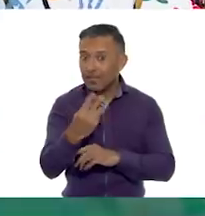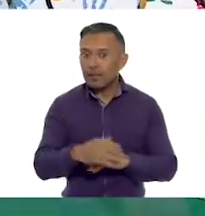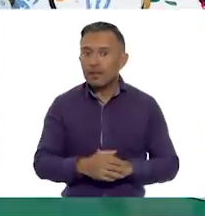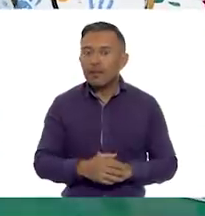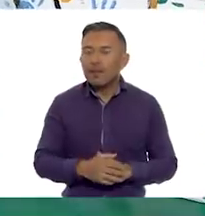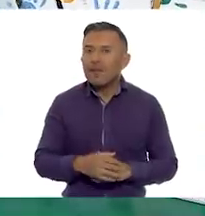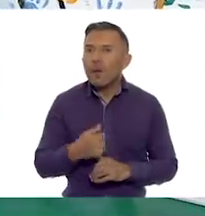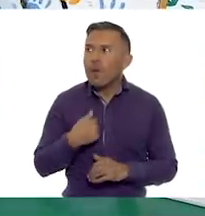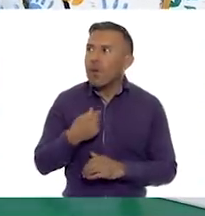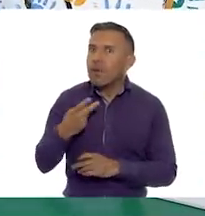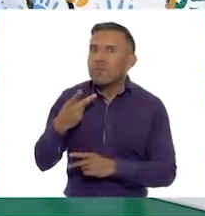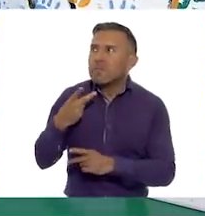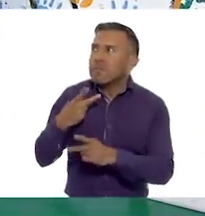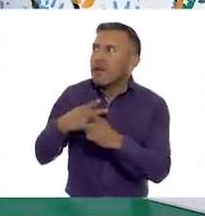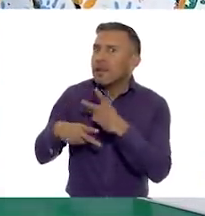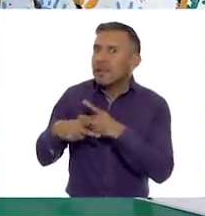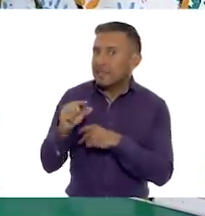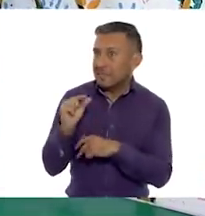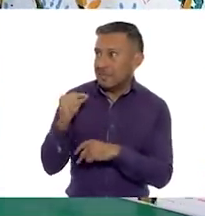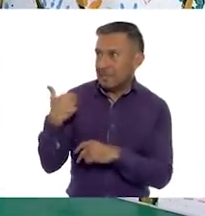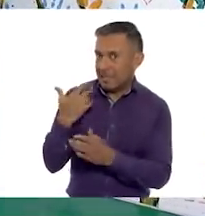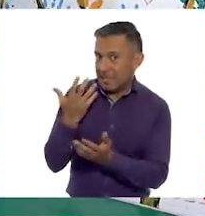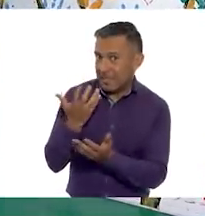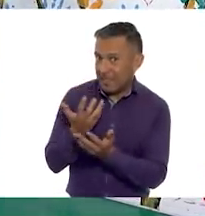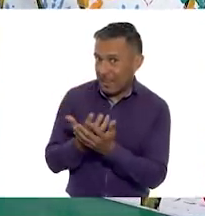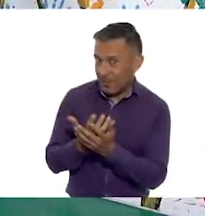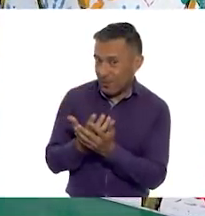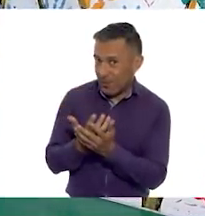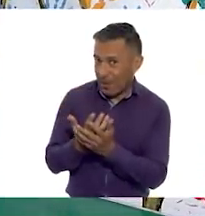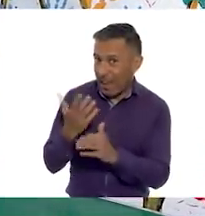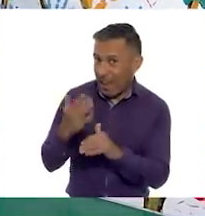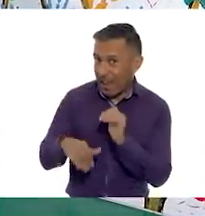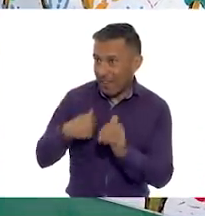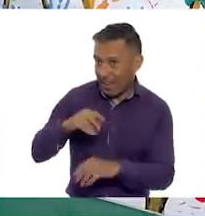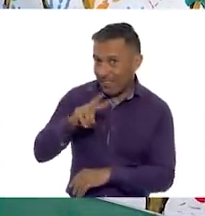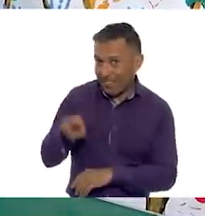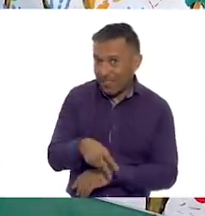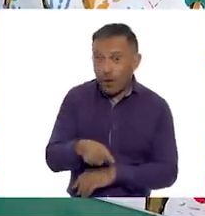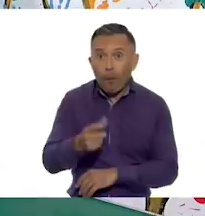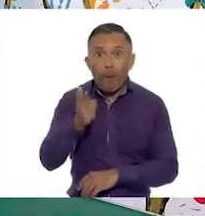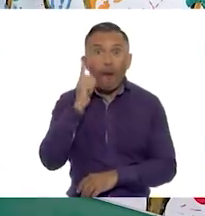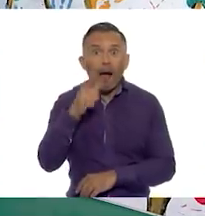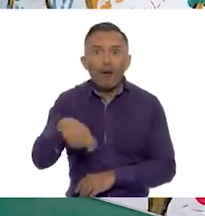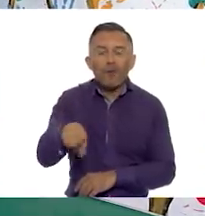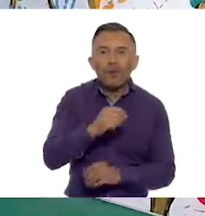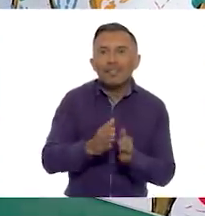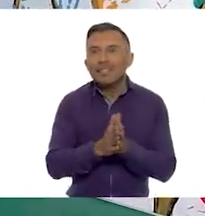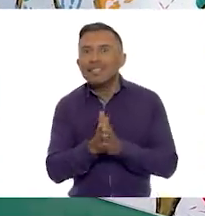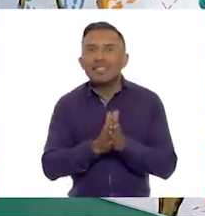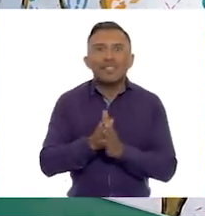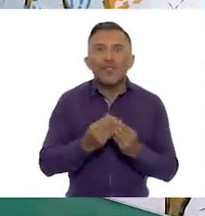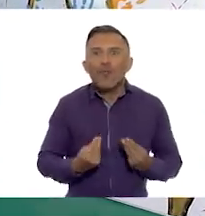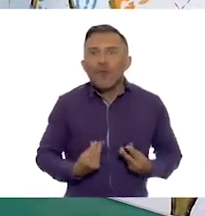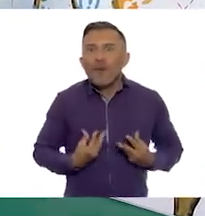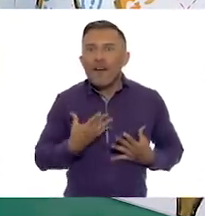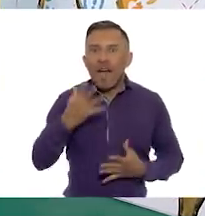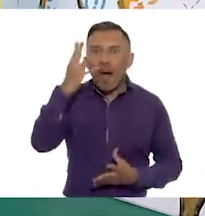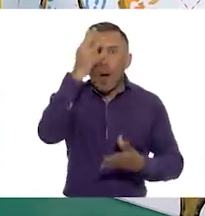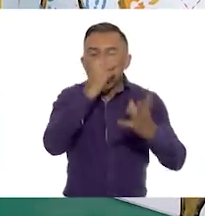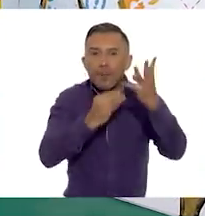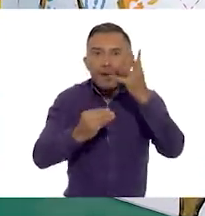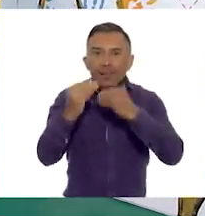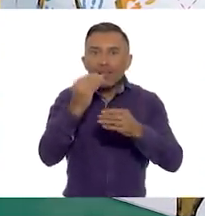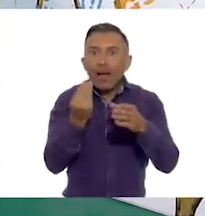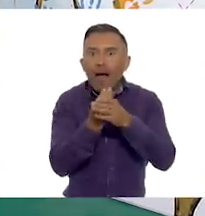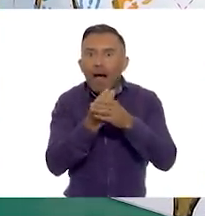un descanso. Pero espero que todos vengan con toda la actitud para aprender y poner mucha atención en nuestras clases.